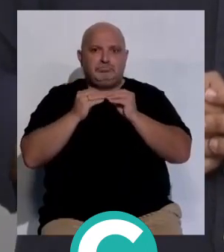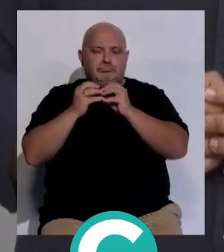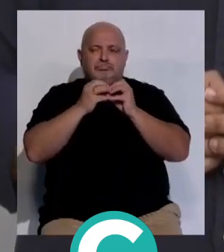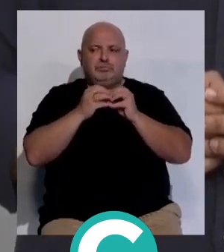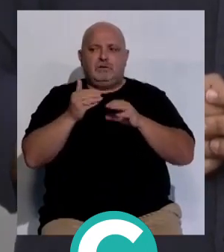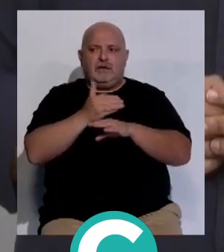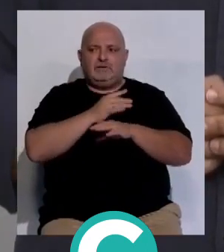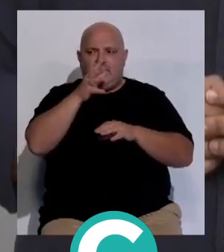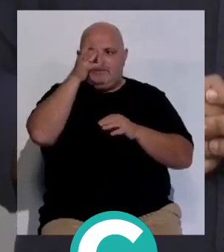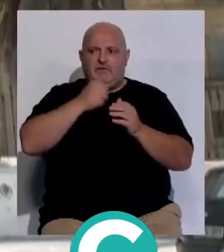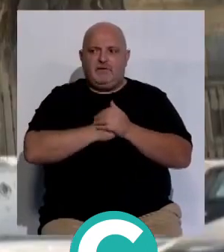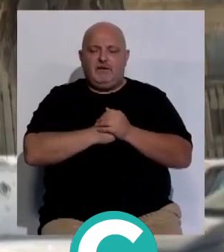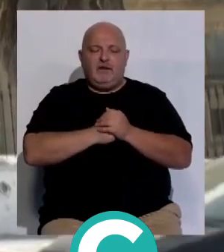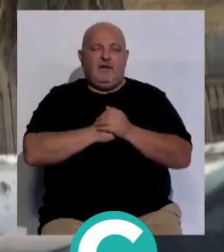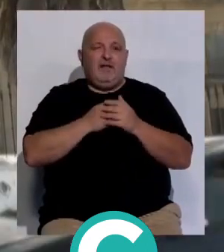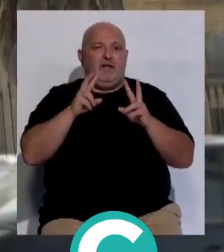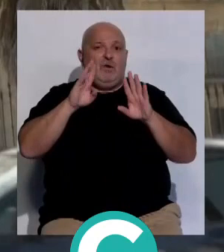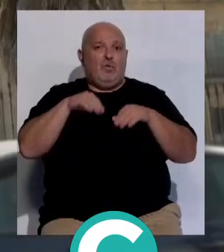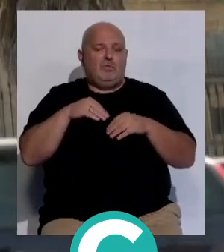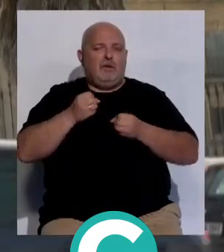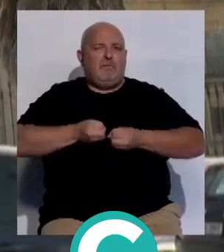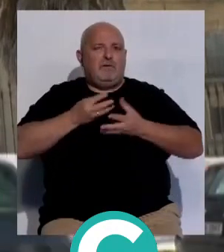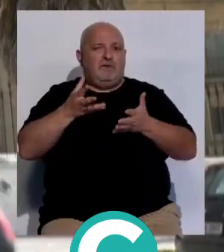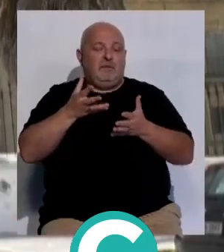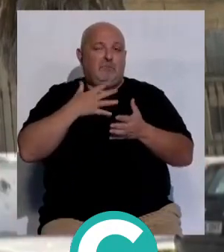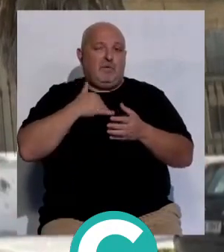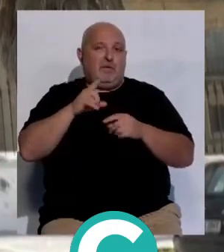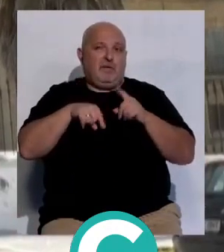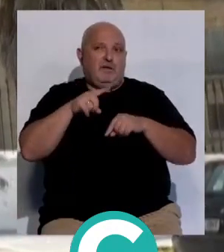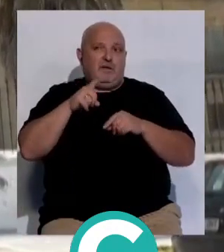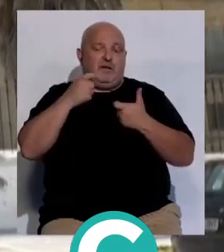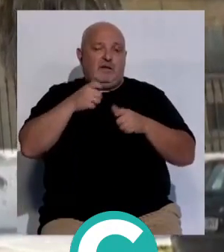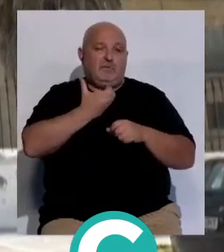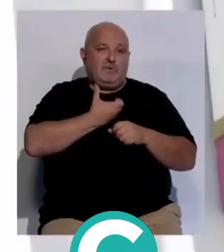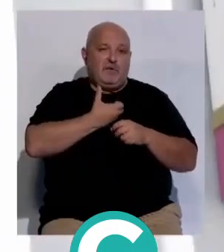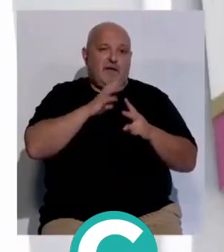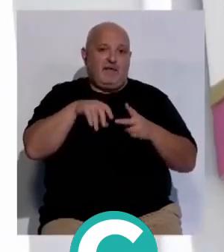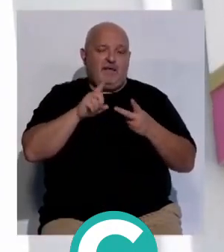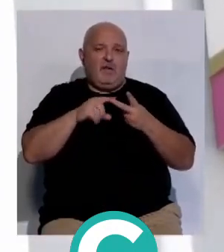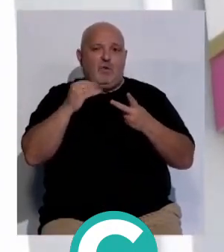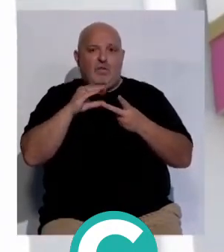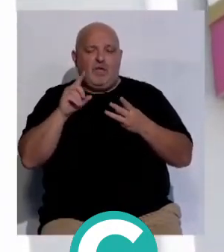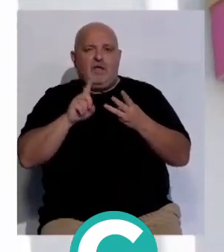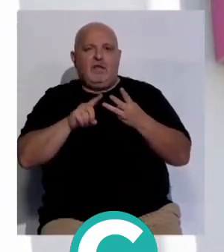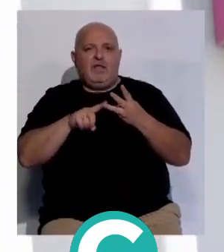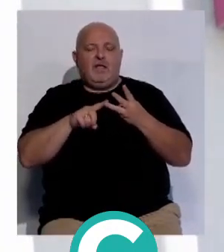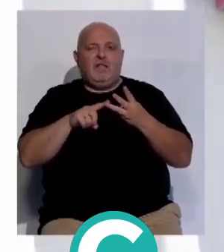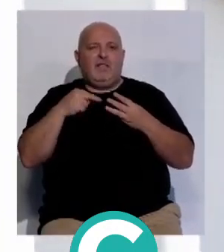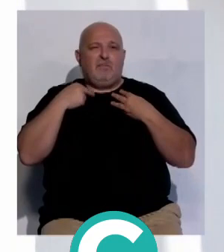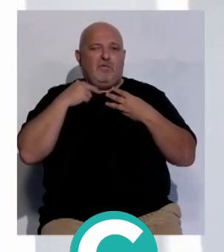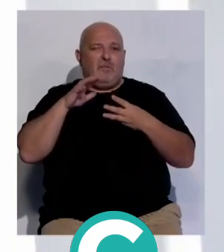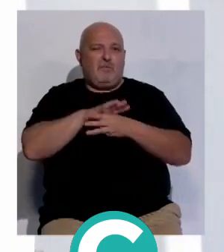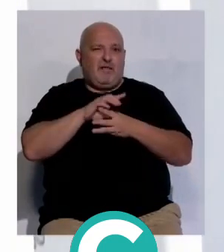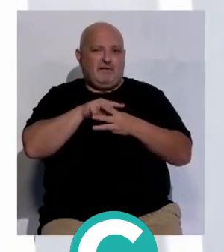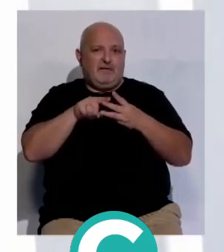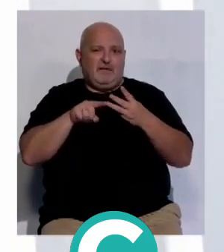antes de verano Ante esa última expresión y la posibilidad de que tanto el Ayuntamiento de Cádiz la Junta de Andalucía y la Diputación